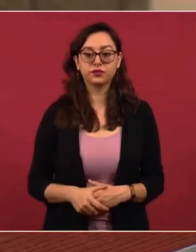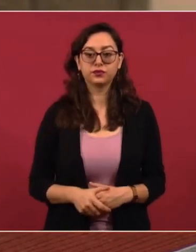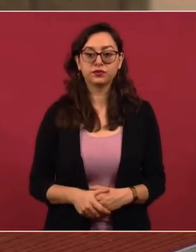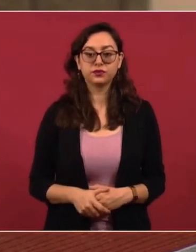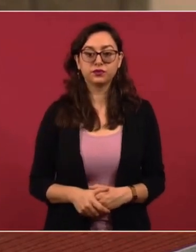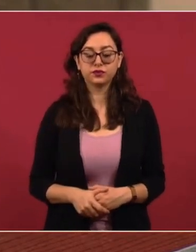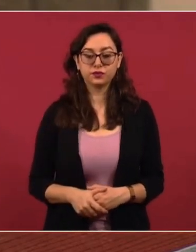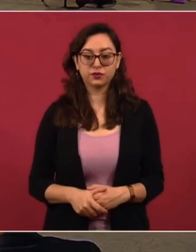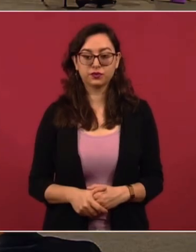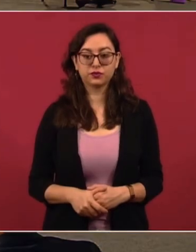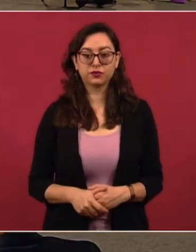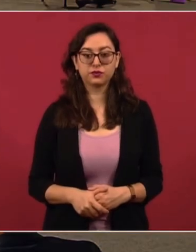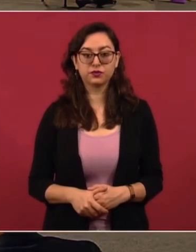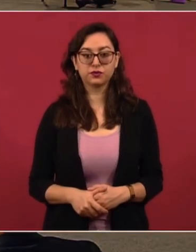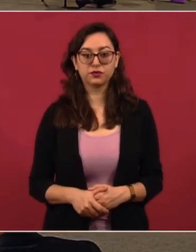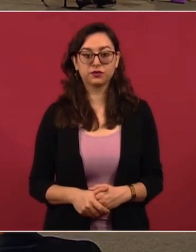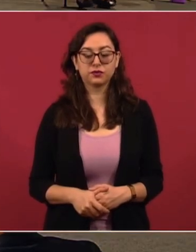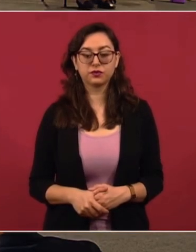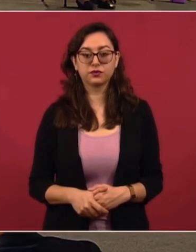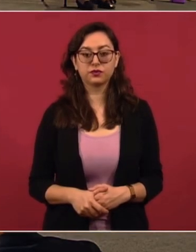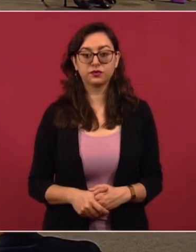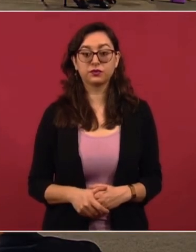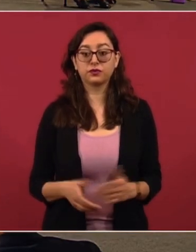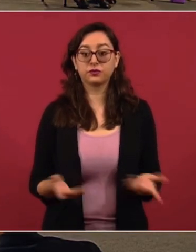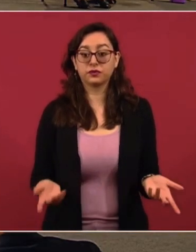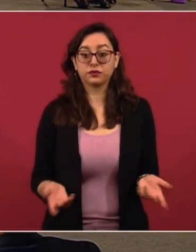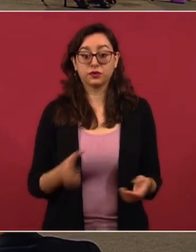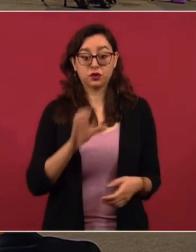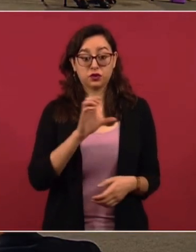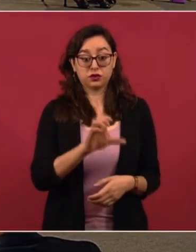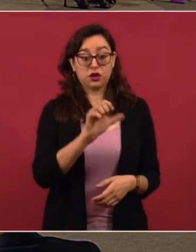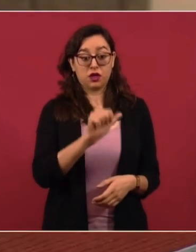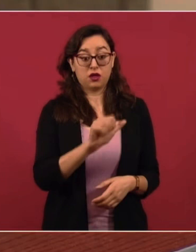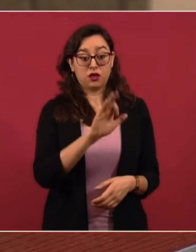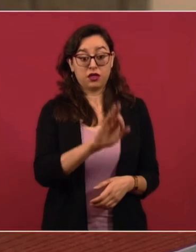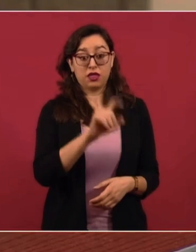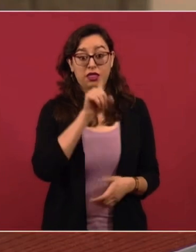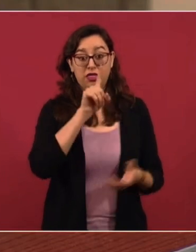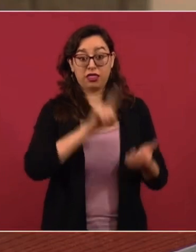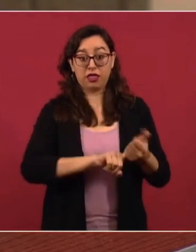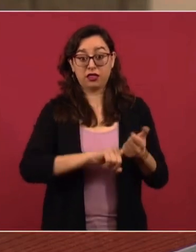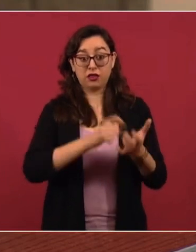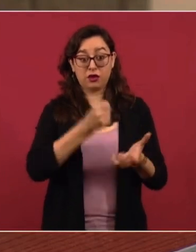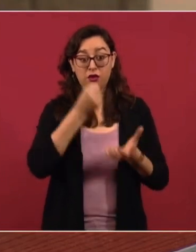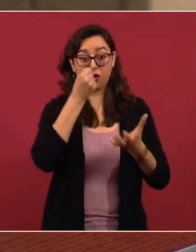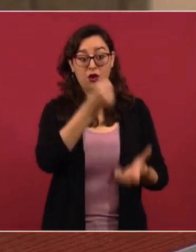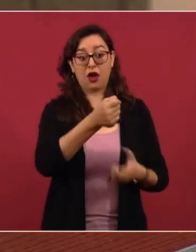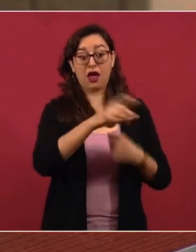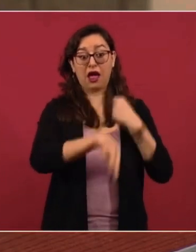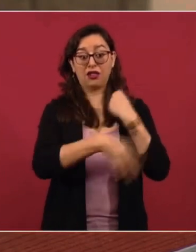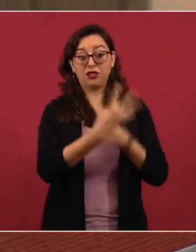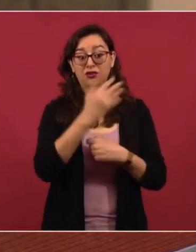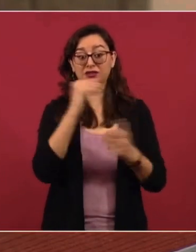Pero el Consejo de la Judicatura tiene 14 mil en total.